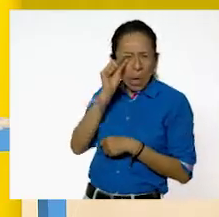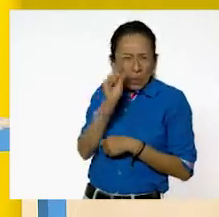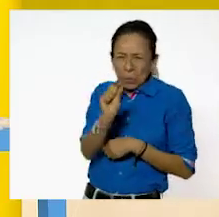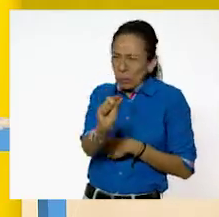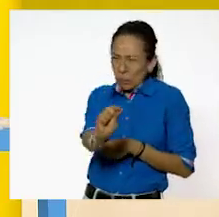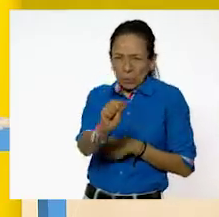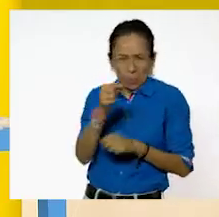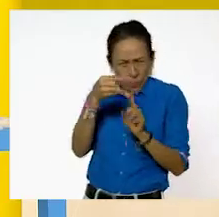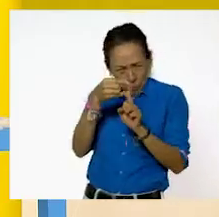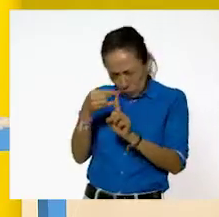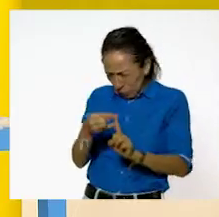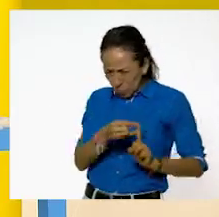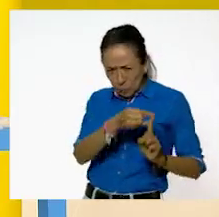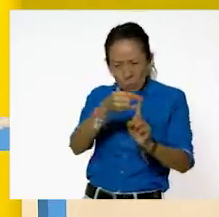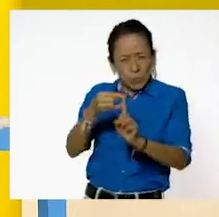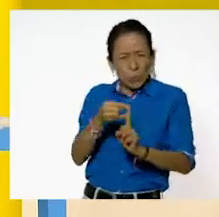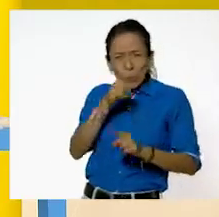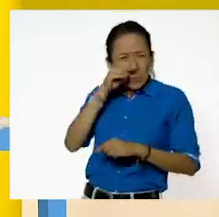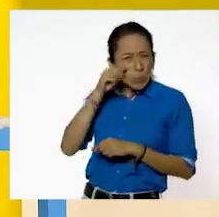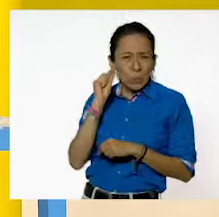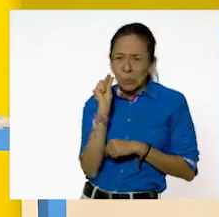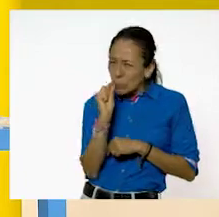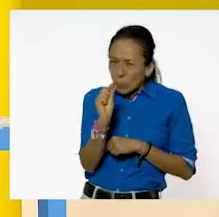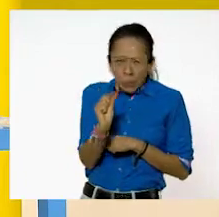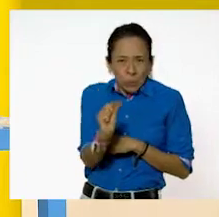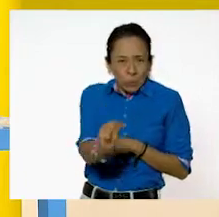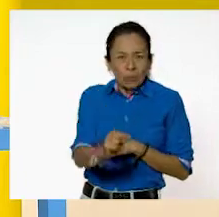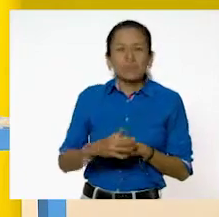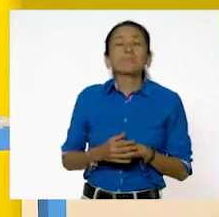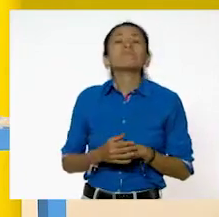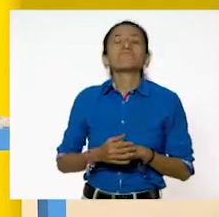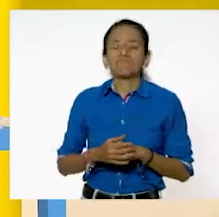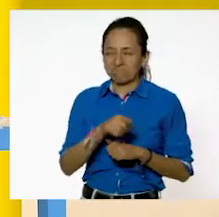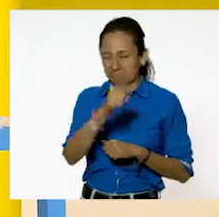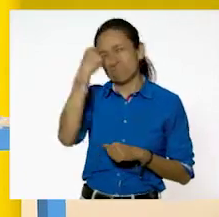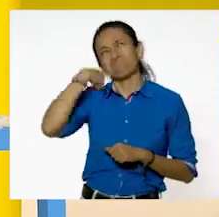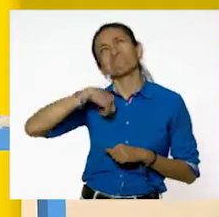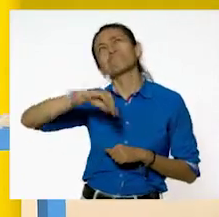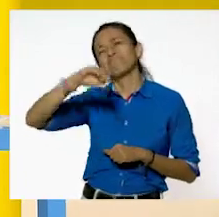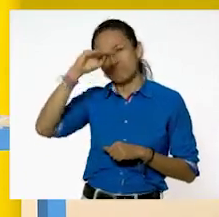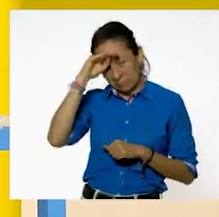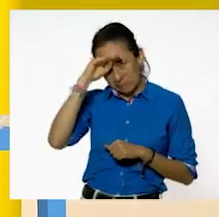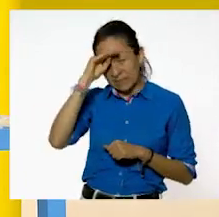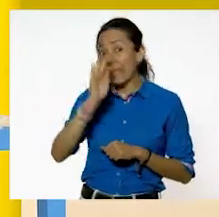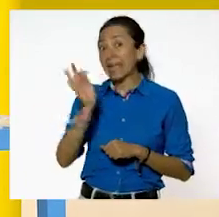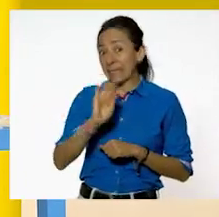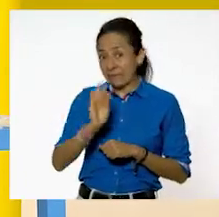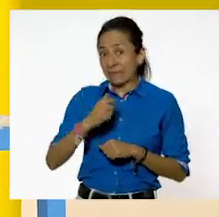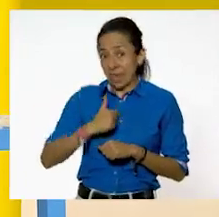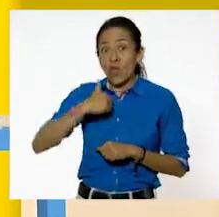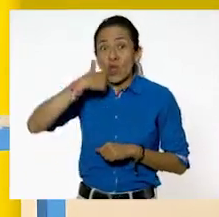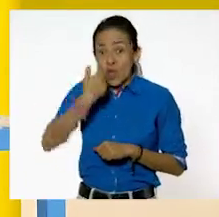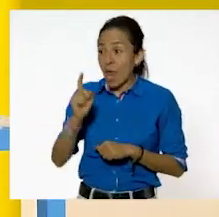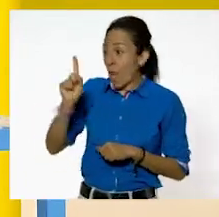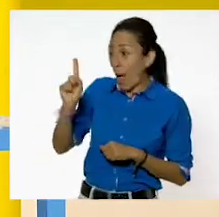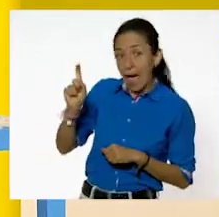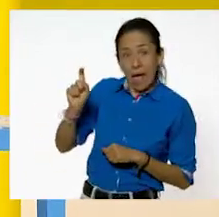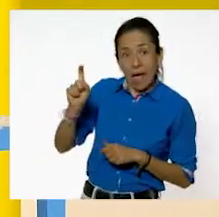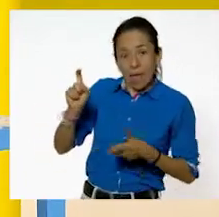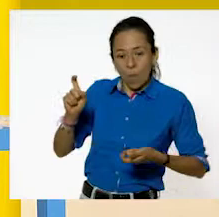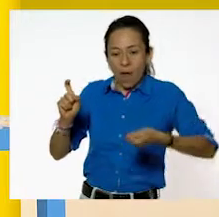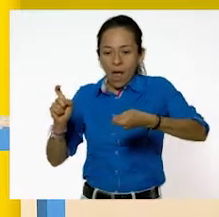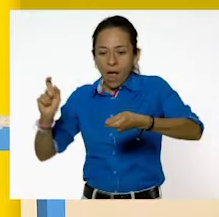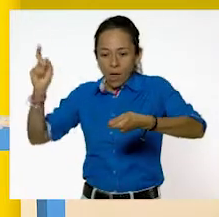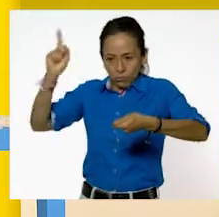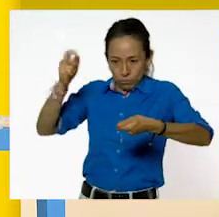Así es. Son muy chiquitos. ¿Qué tren que pase si yo trato de poner agua en este colador?